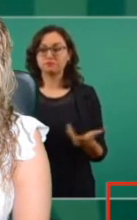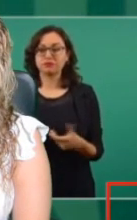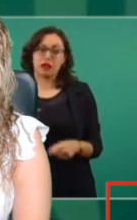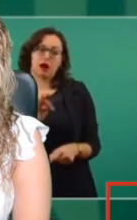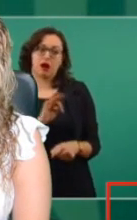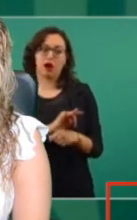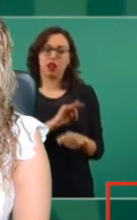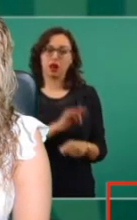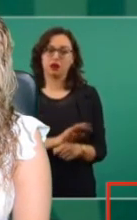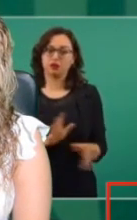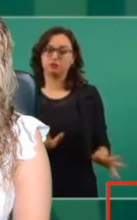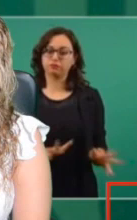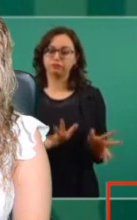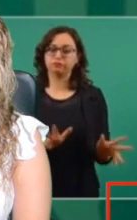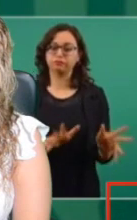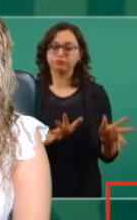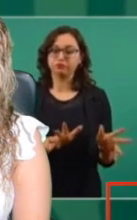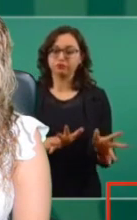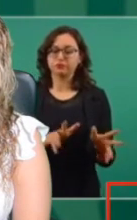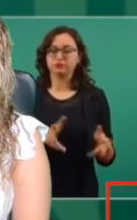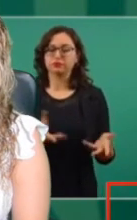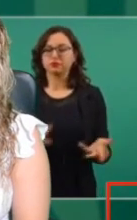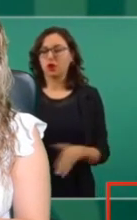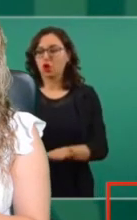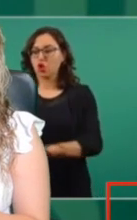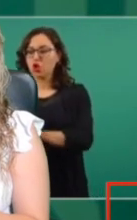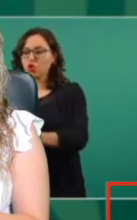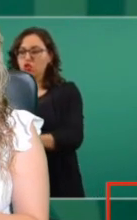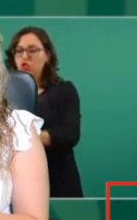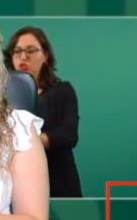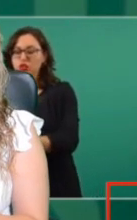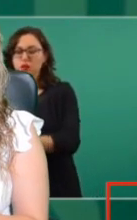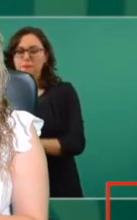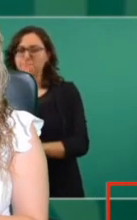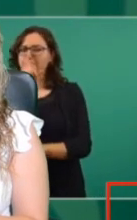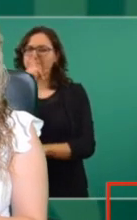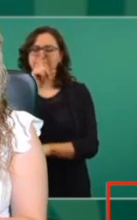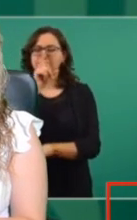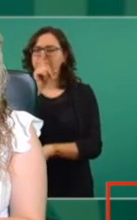dados, sin que las cartas estén marcadas,